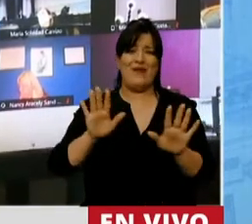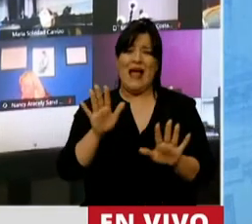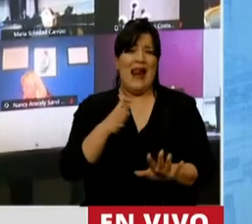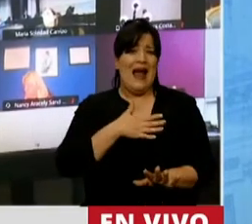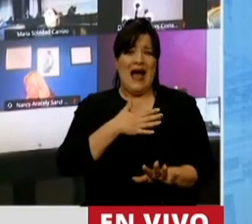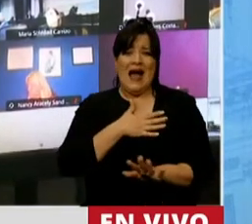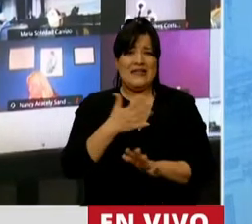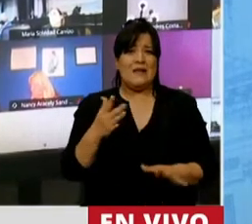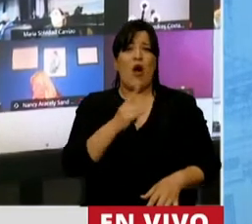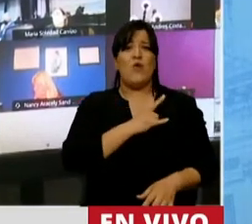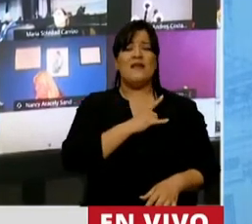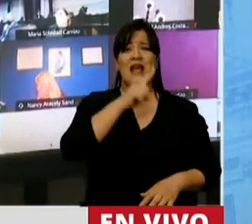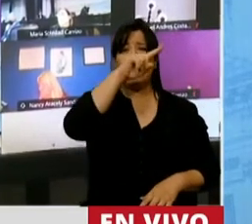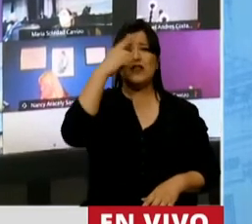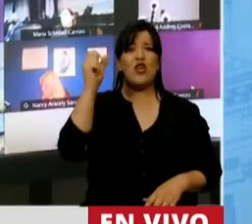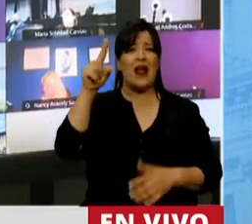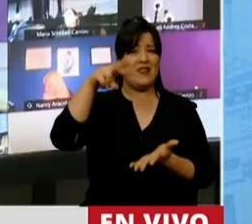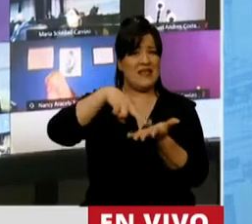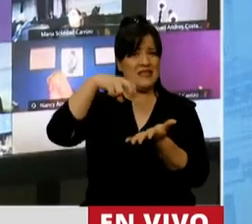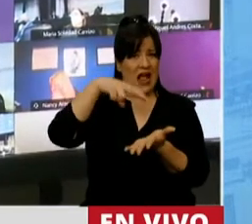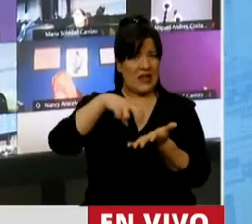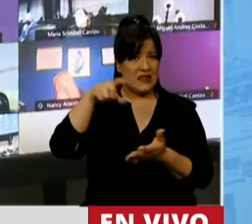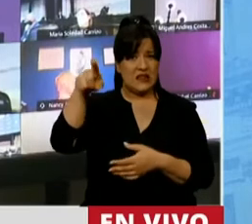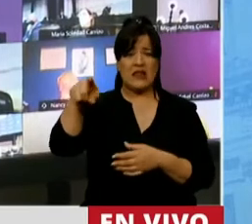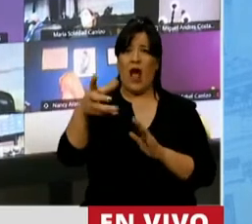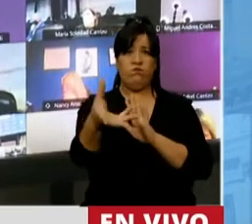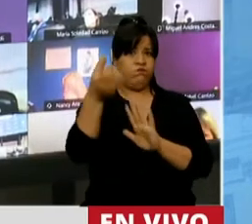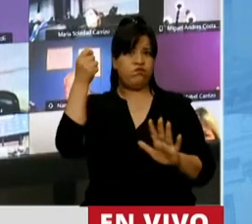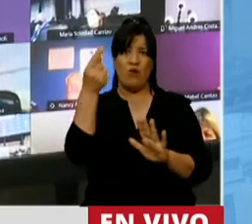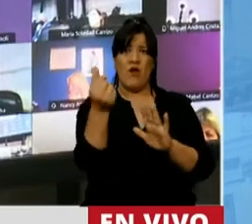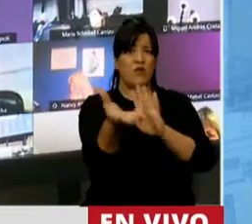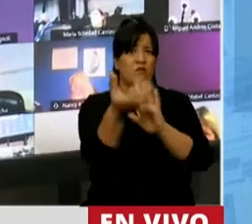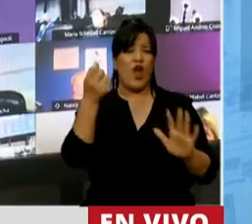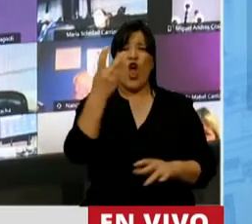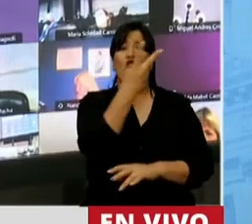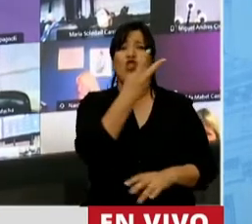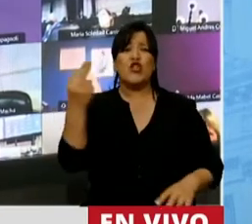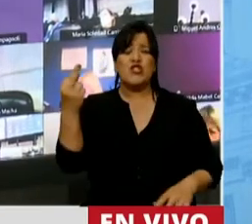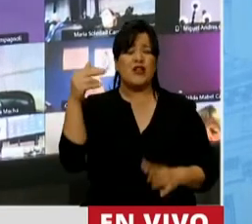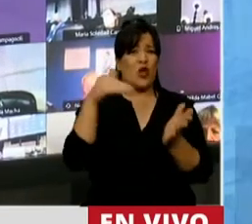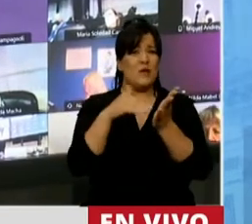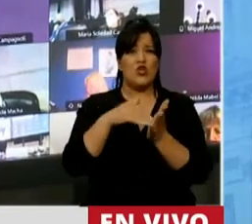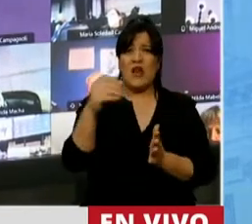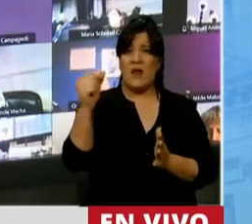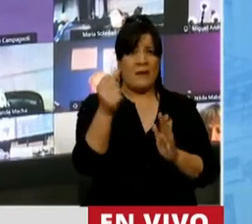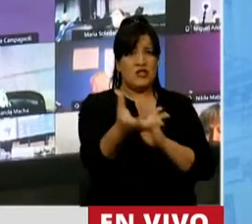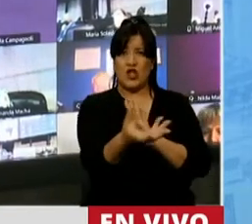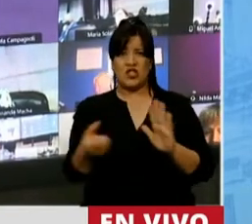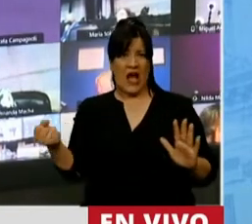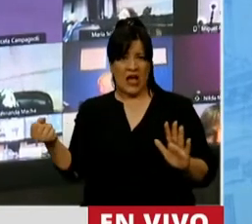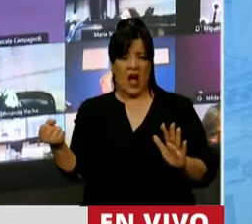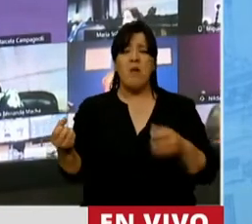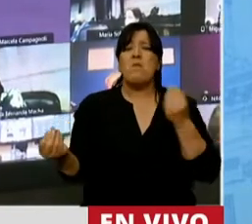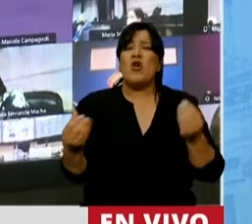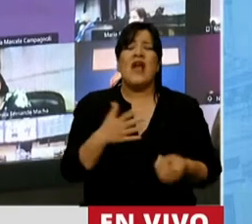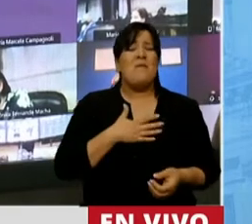sobre la Universidad Nacional de Salta a la cual se le han quitado fondos por más de 200 millones de pesos. ¿Y por qué me da mucha